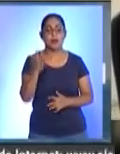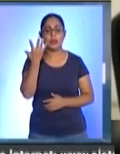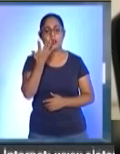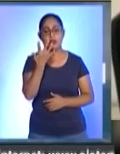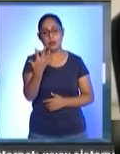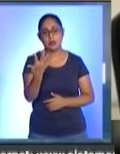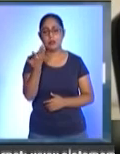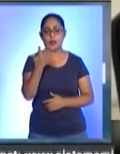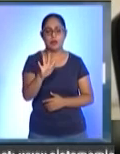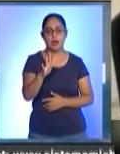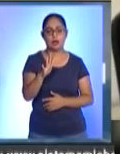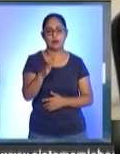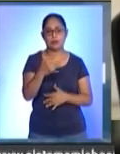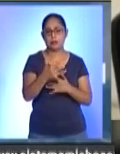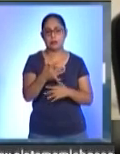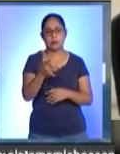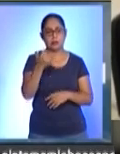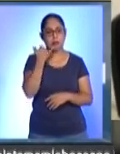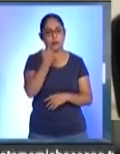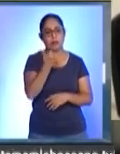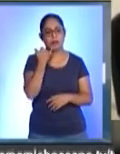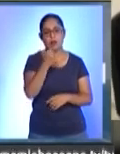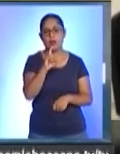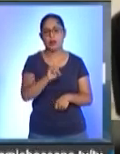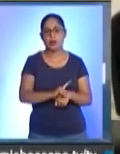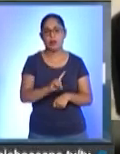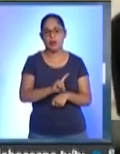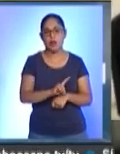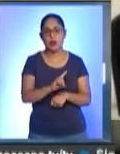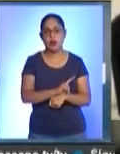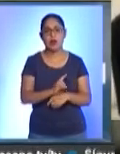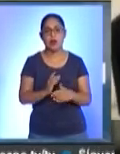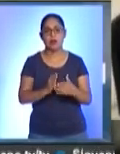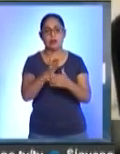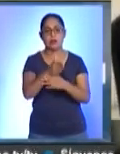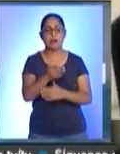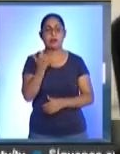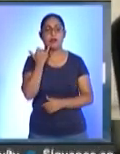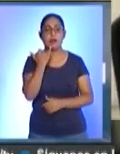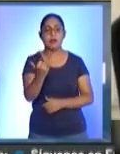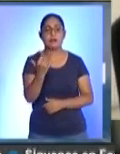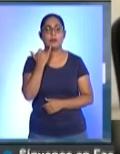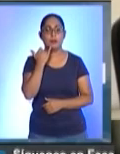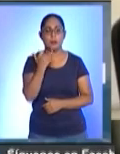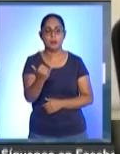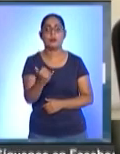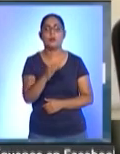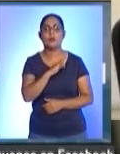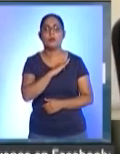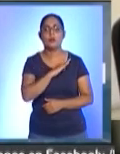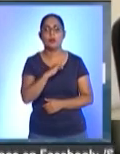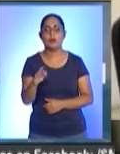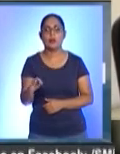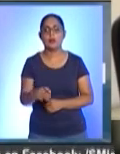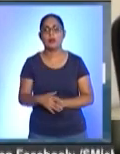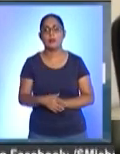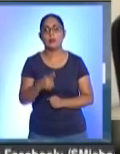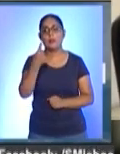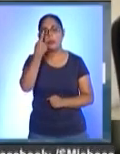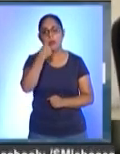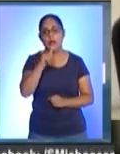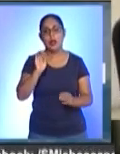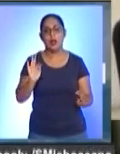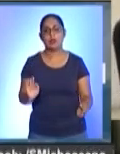llamadas diarias. El acceso a la línea telefónica ha dado la posibilidad de poder